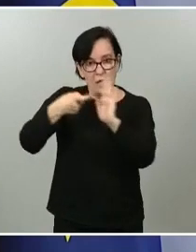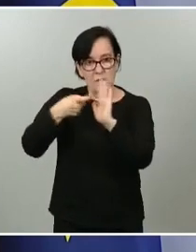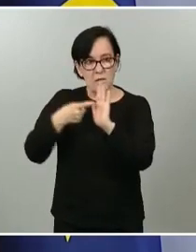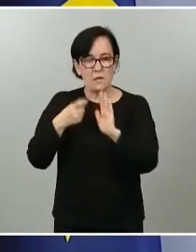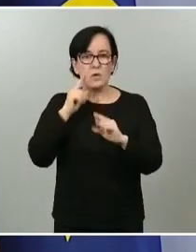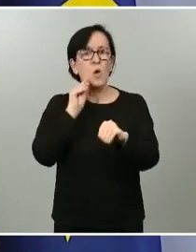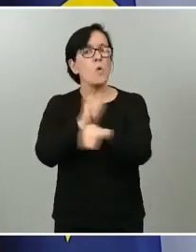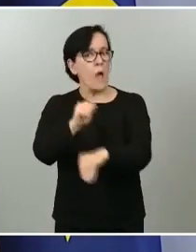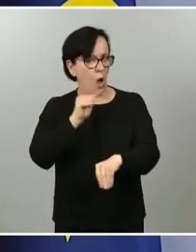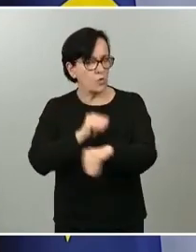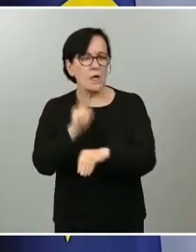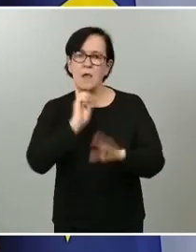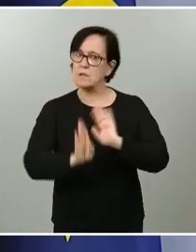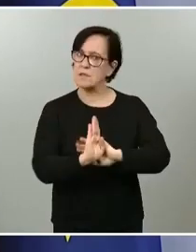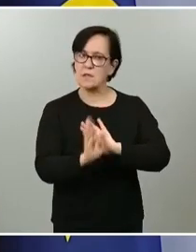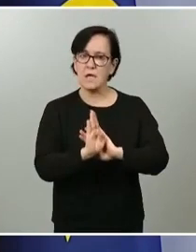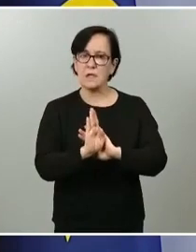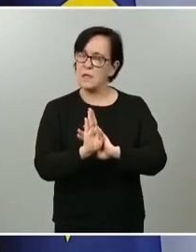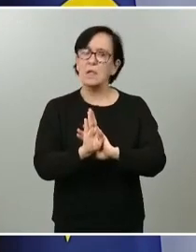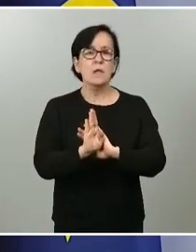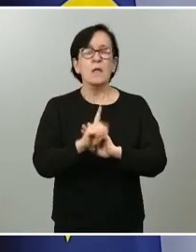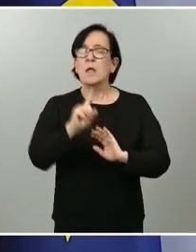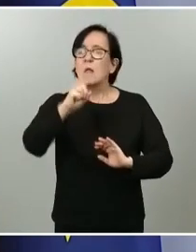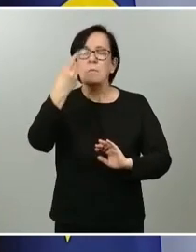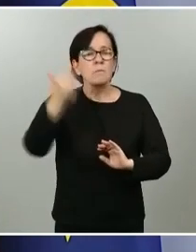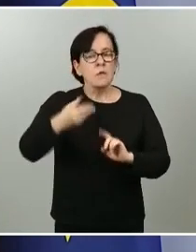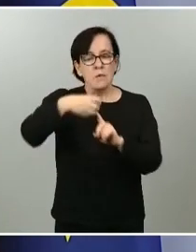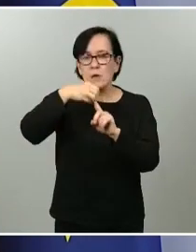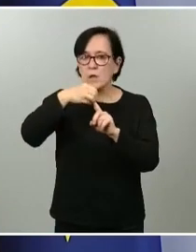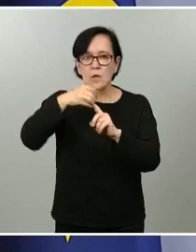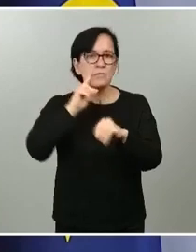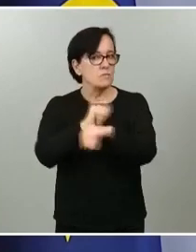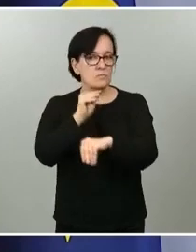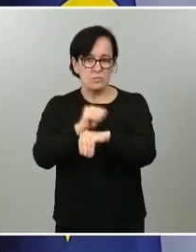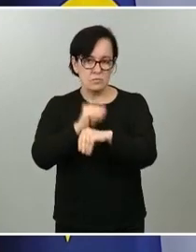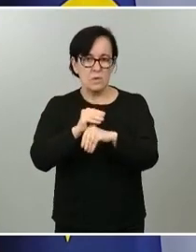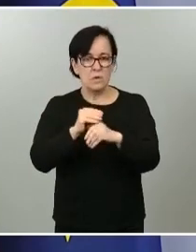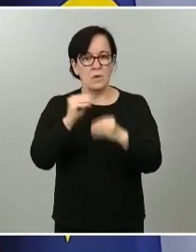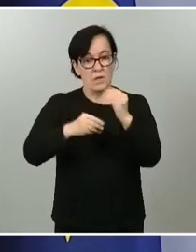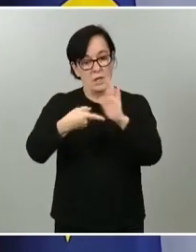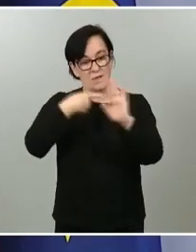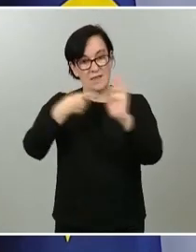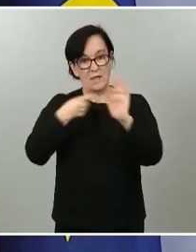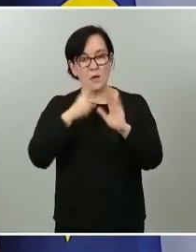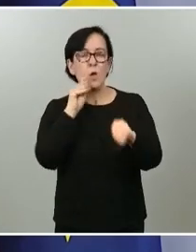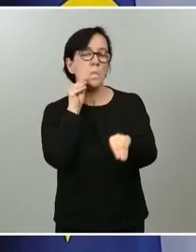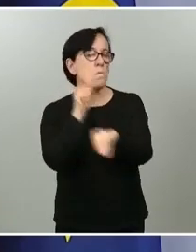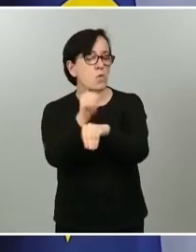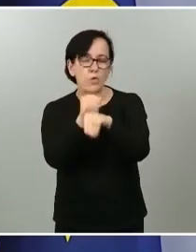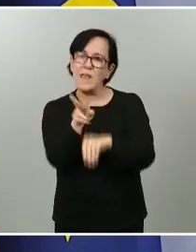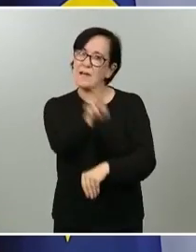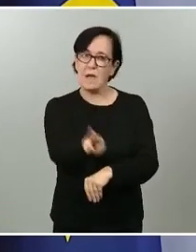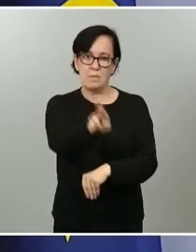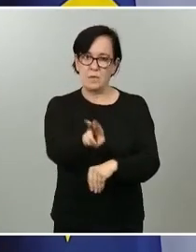y, por tanto, la prudencia va a ser la guía de actuación en la desescalada. Insisto, la prudencia va a ser la guía de actuación en